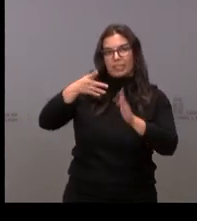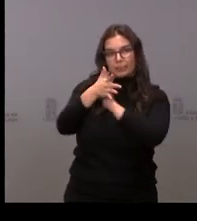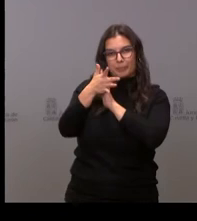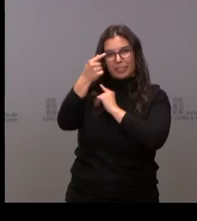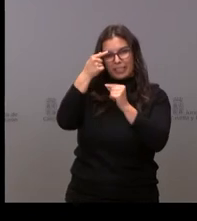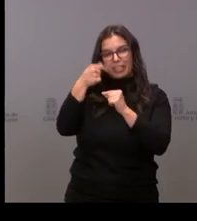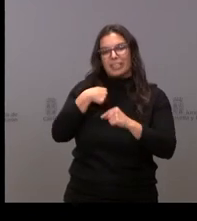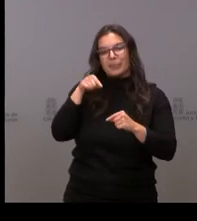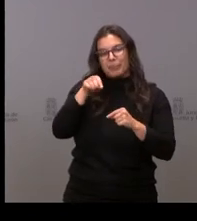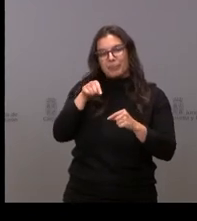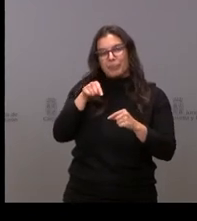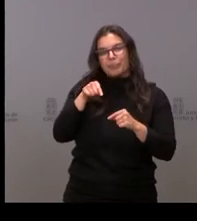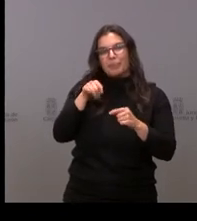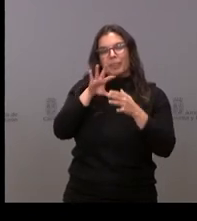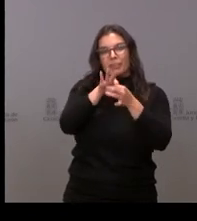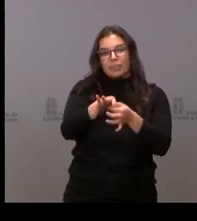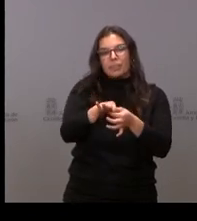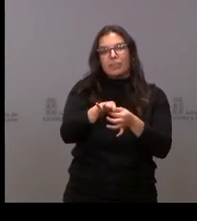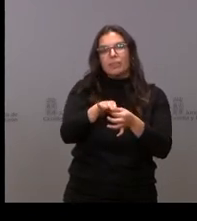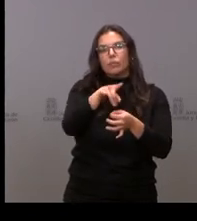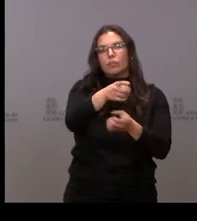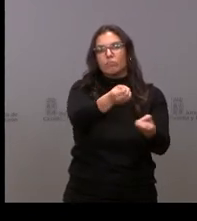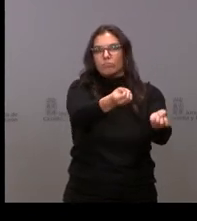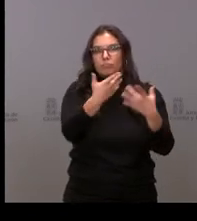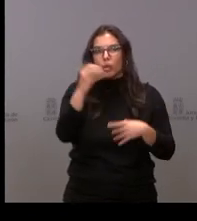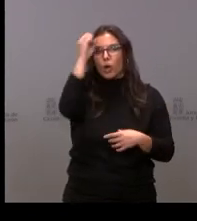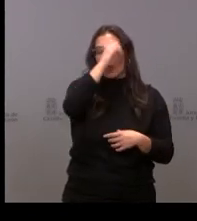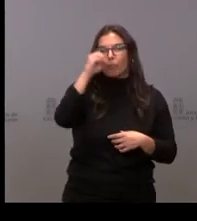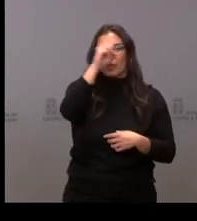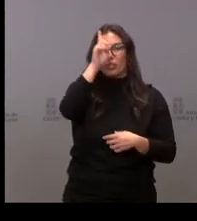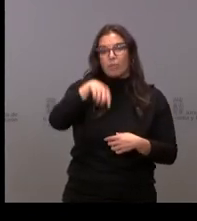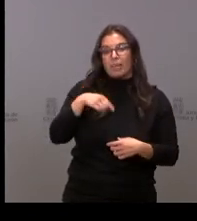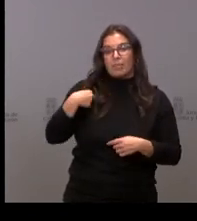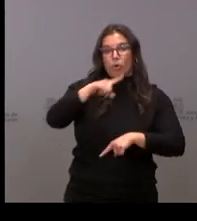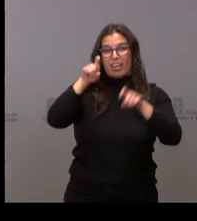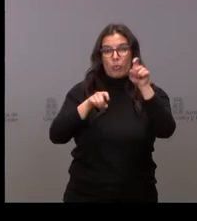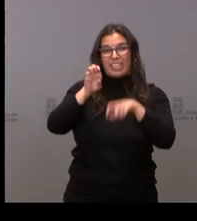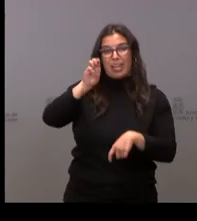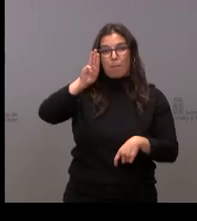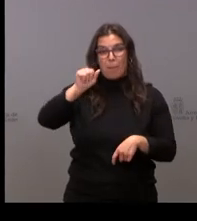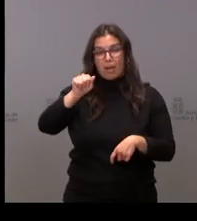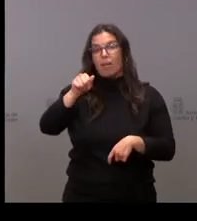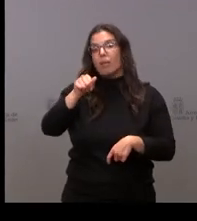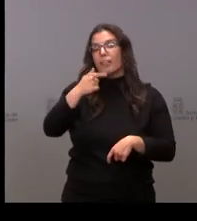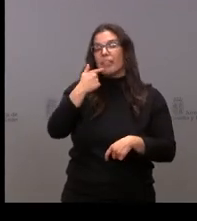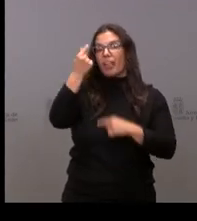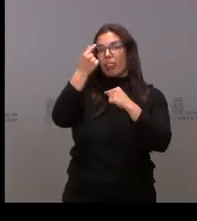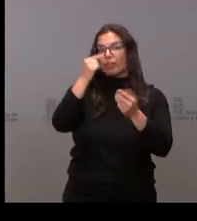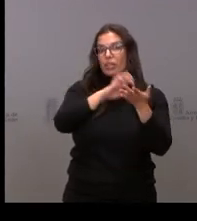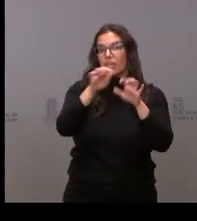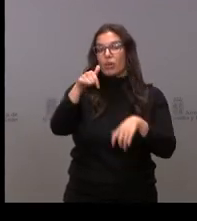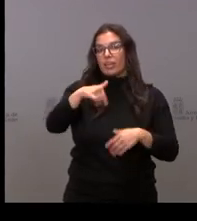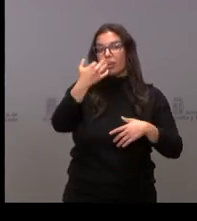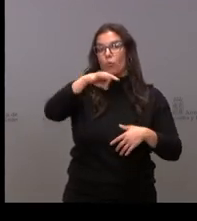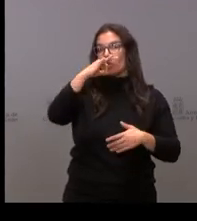que, en este sentido, y ligado a esto, valorasen también, de la encuesta de población activa, el dato de que Castilla y León es la única